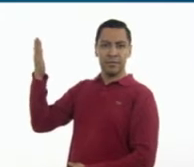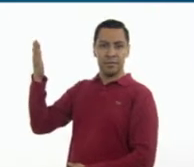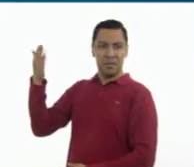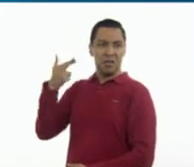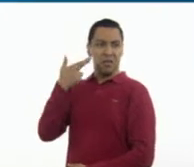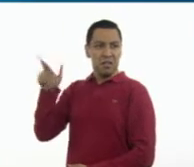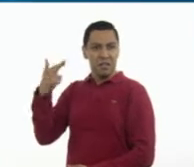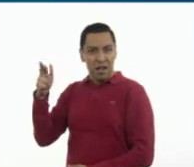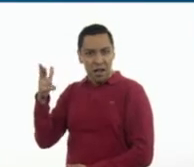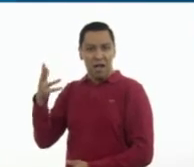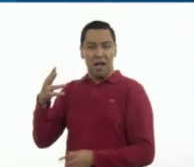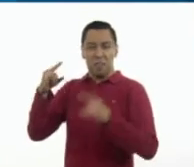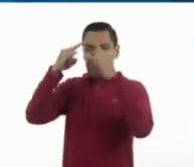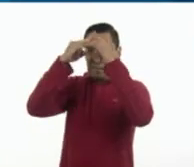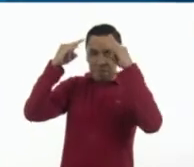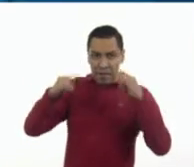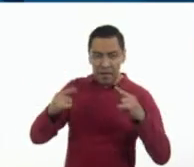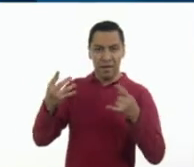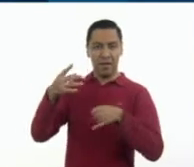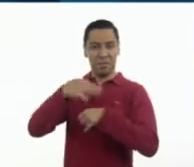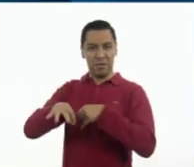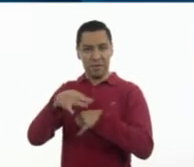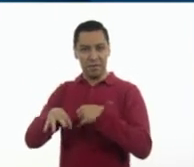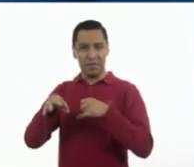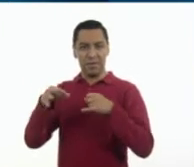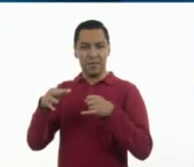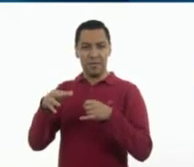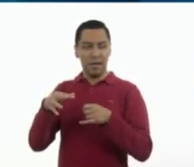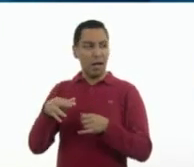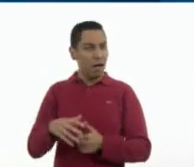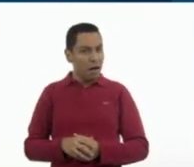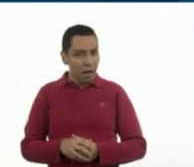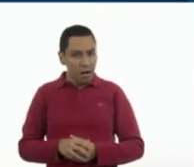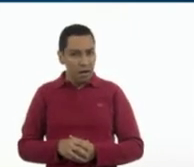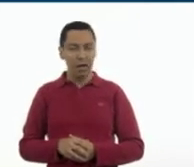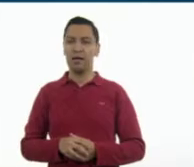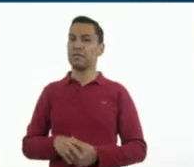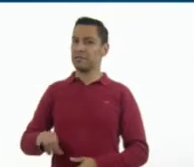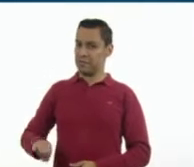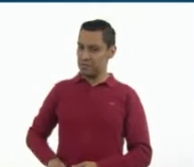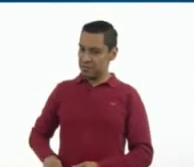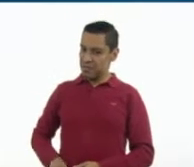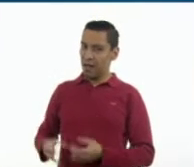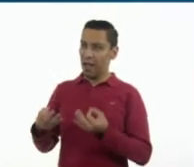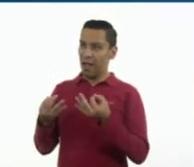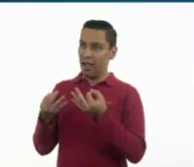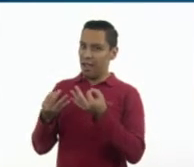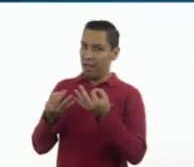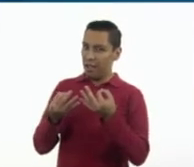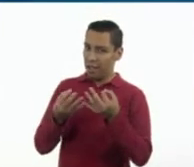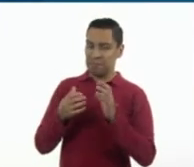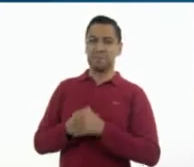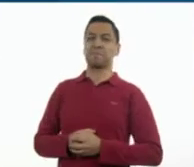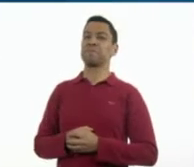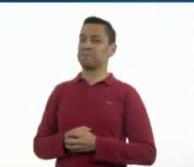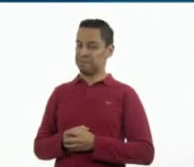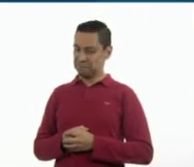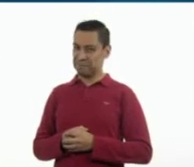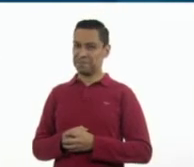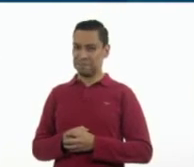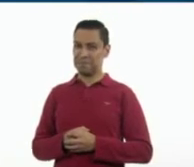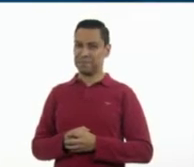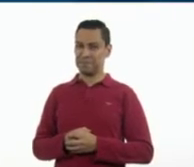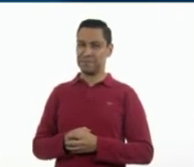restaurantes, cabañas. Uy, se antoja, ¿no? Sí. Sí, sí, sí. Vamos a